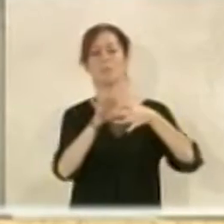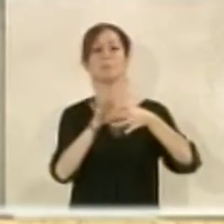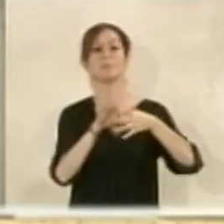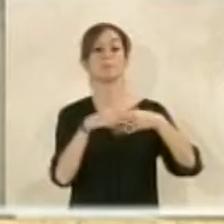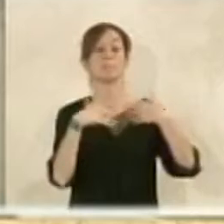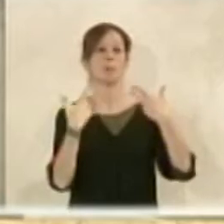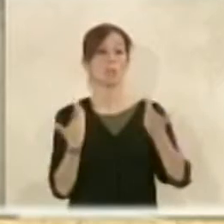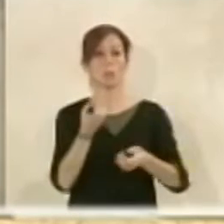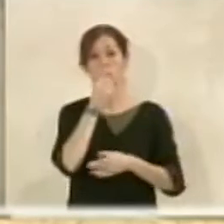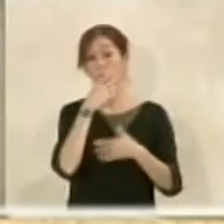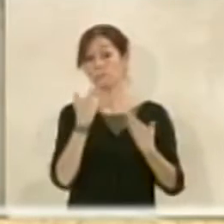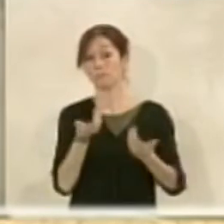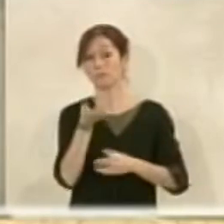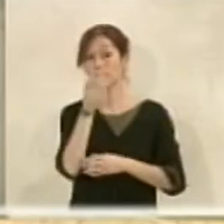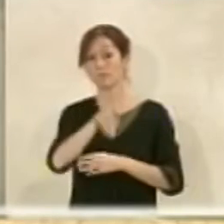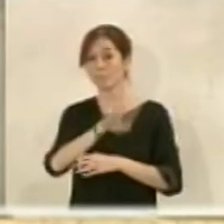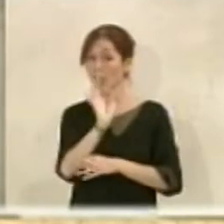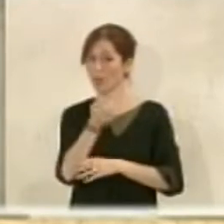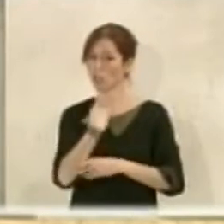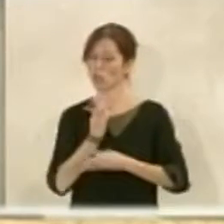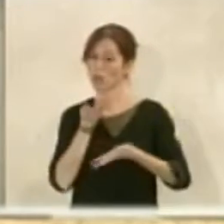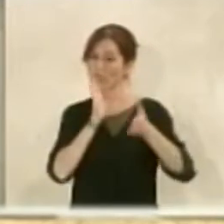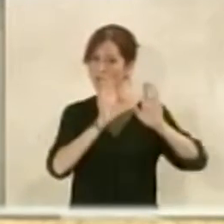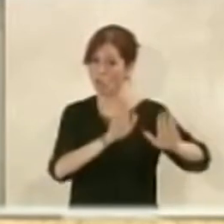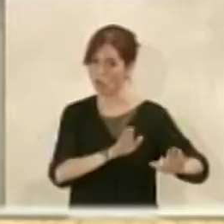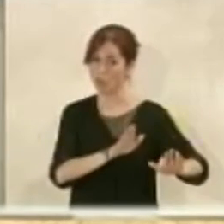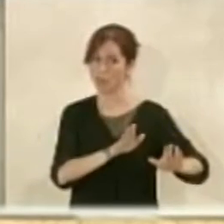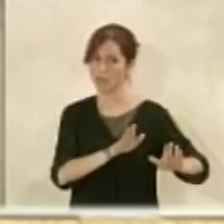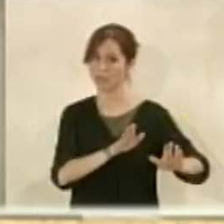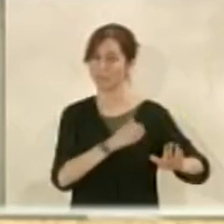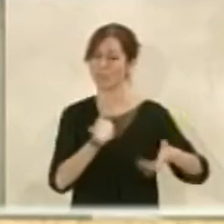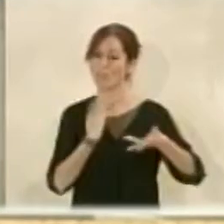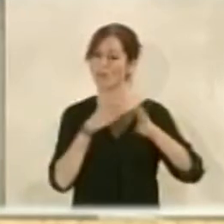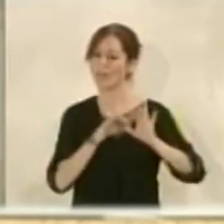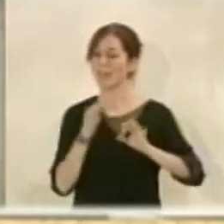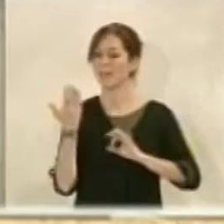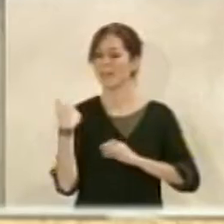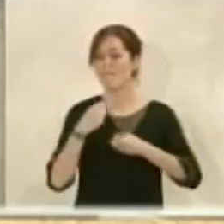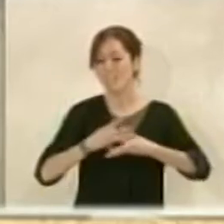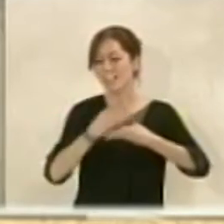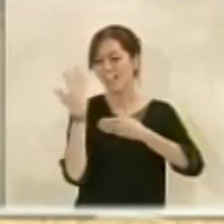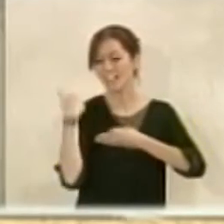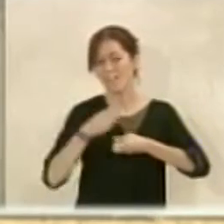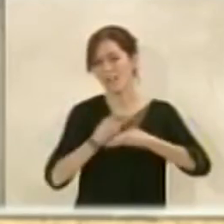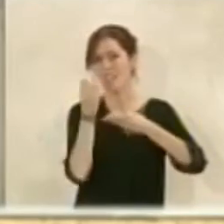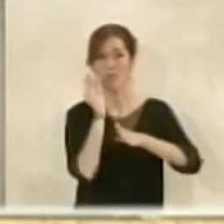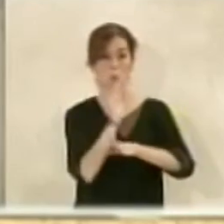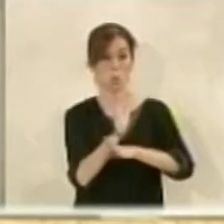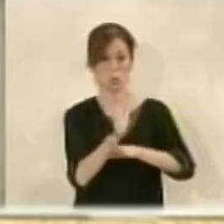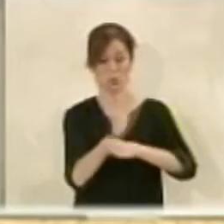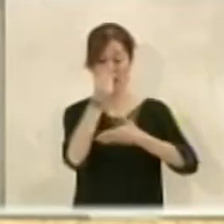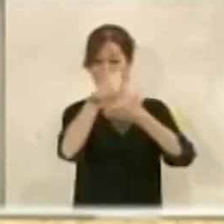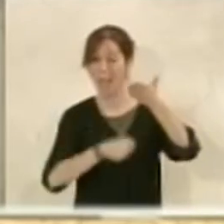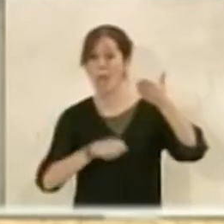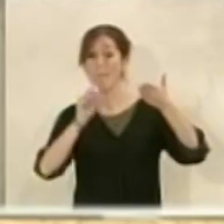calles y bueno pues sí es verdad que yo también soy partidario de que en su momento se hubiese mantenido la fachada es cierto que en el pego